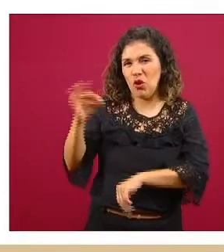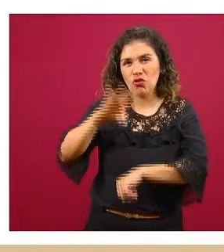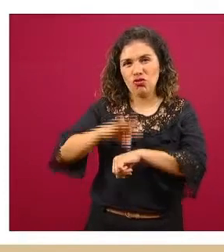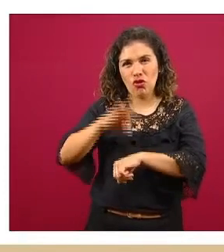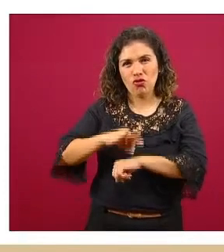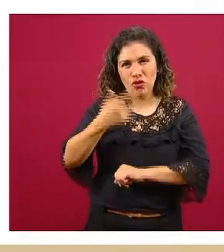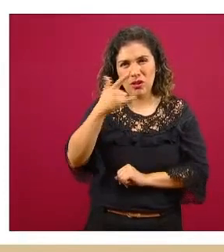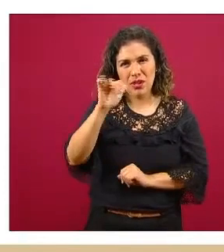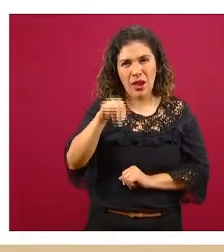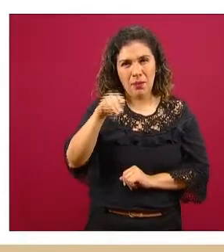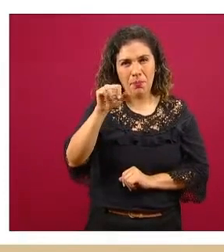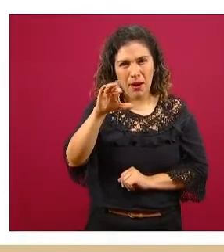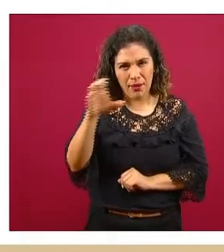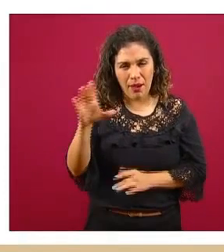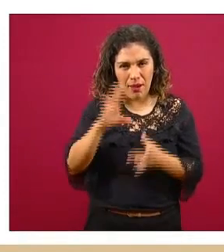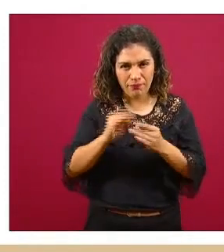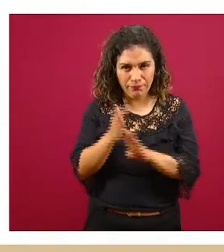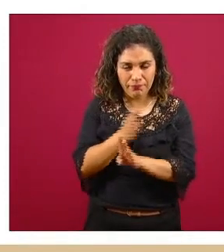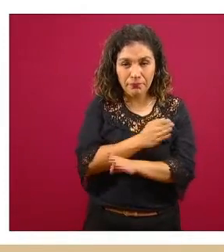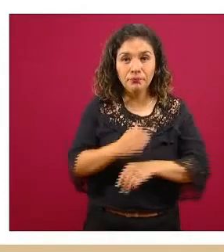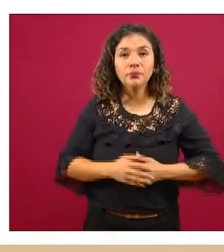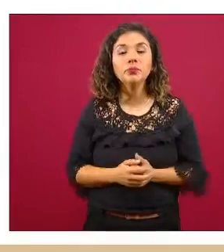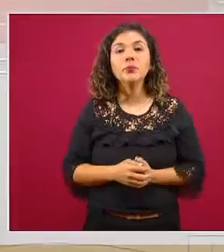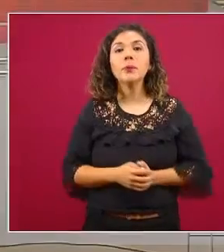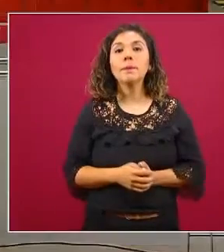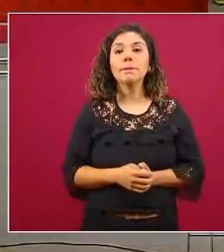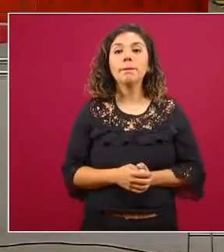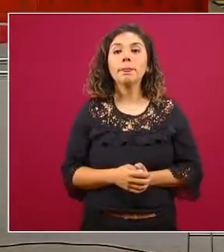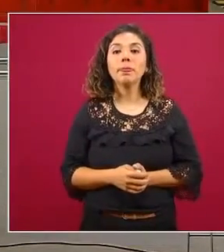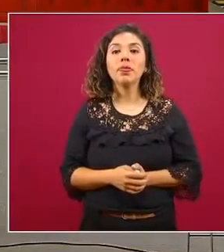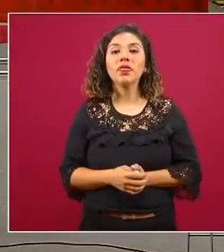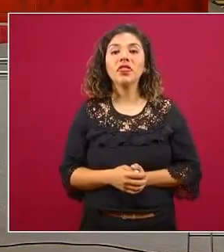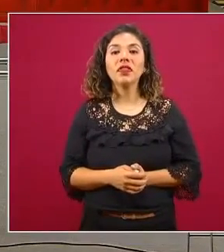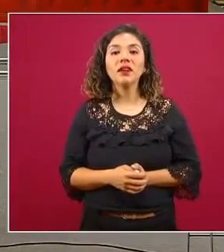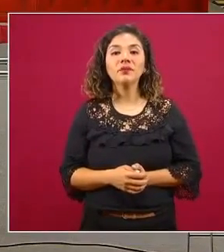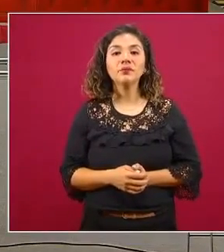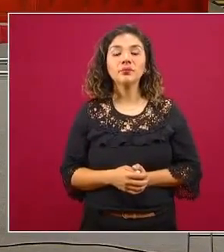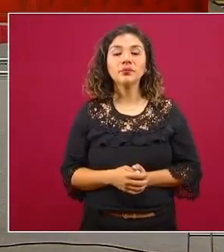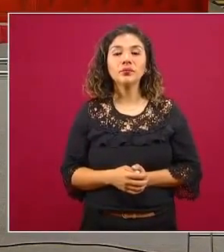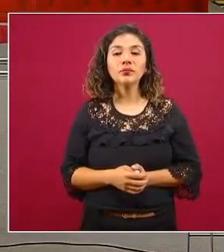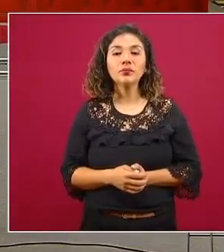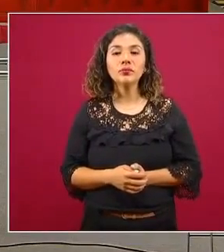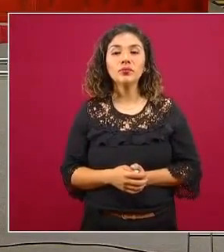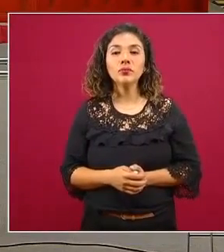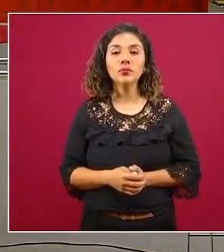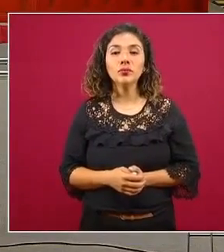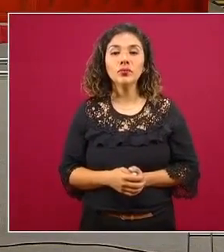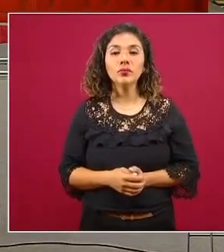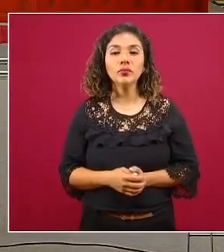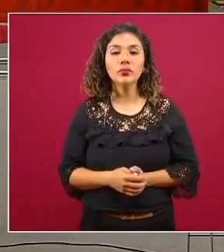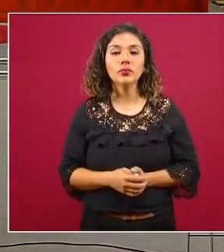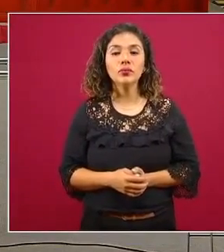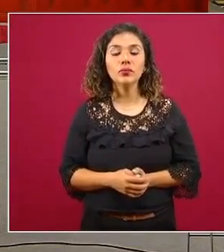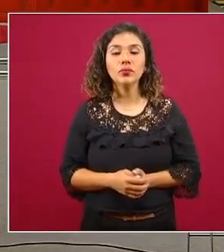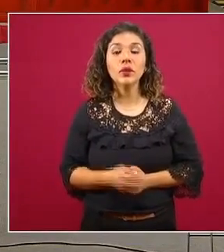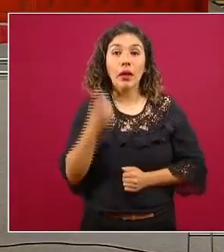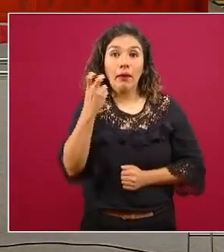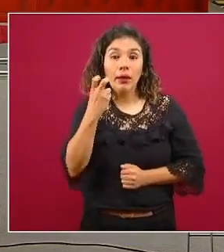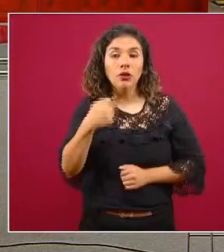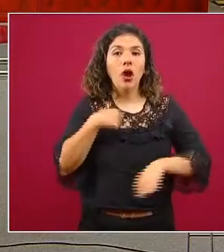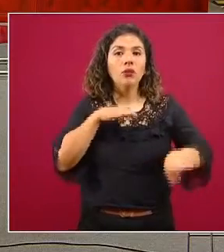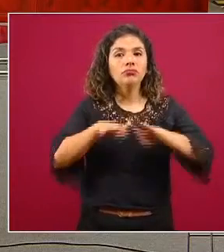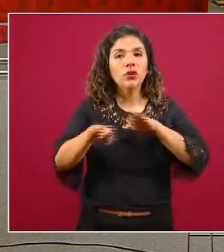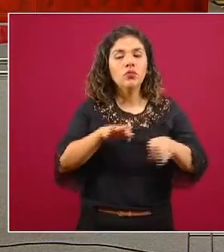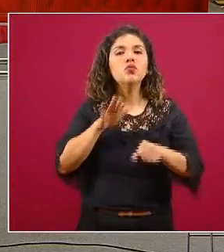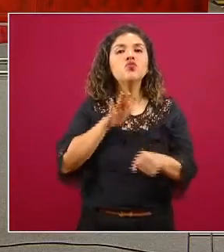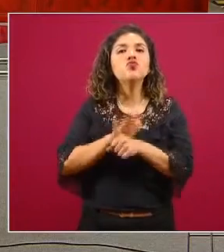algunos de los diferentes ejemplos la siguiente por favor ¿qué es lo que tenemos en el ESO? nosotros entonces trabajamos